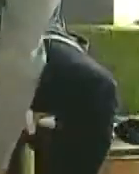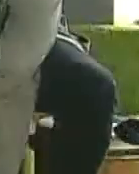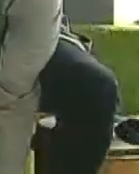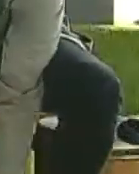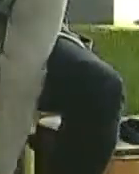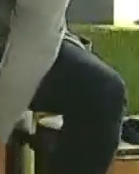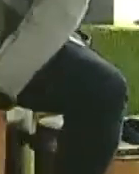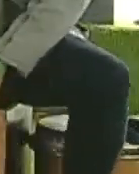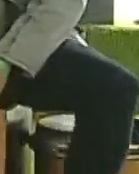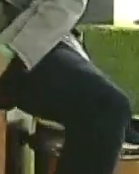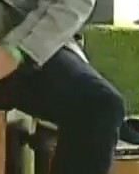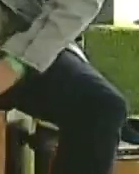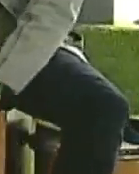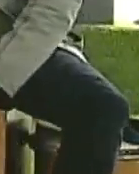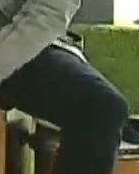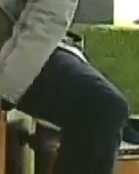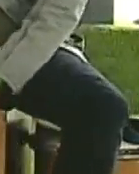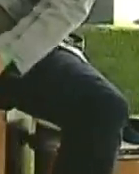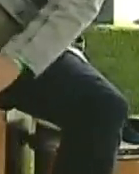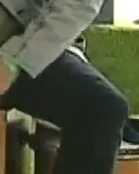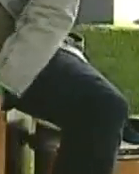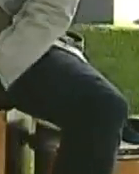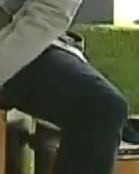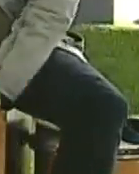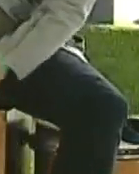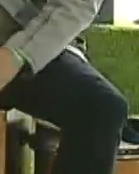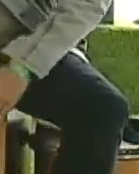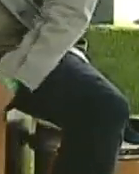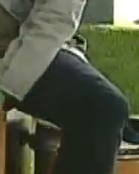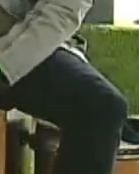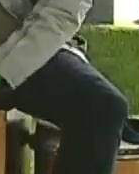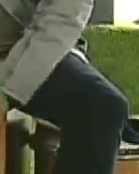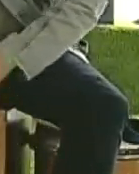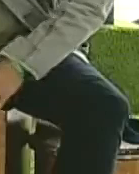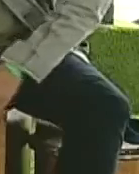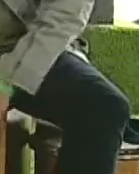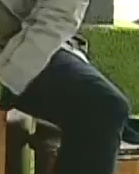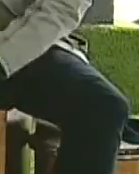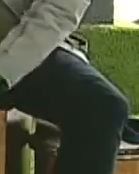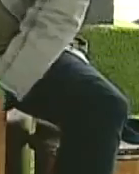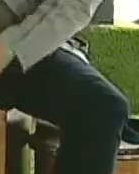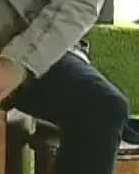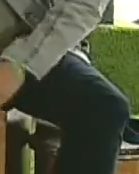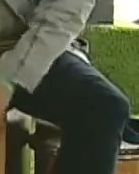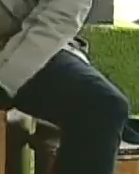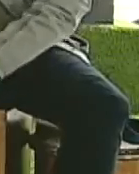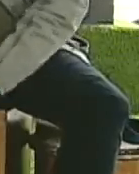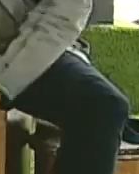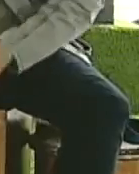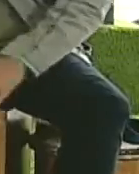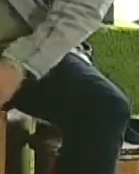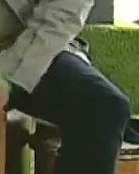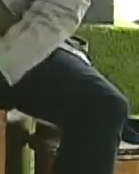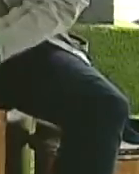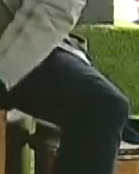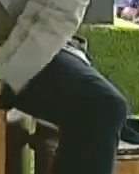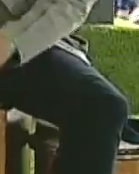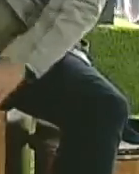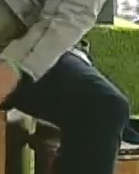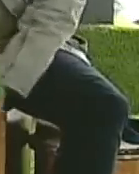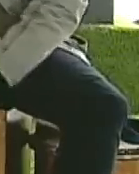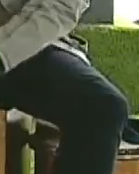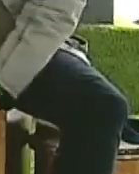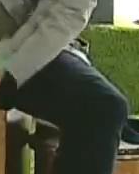venezolano, el ministro del Cuerpo Popular para el Ecosocialismo, Josué Lorca, así como también el vicepresidente